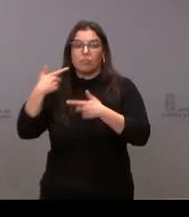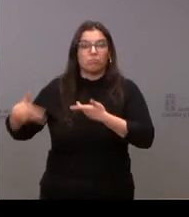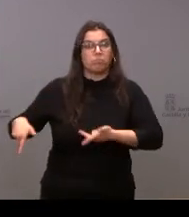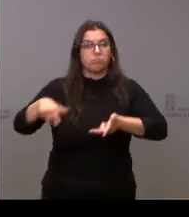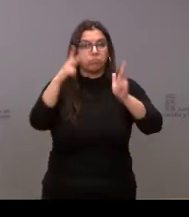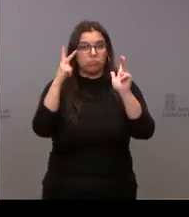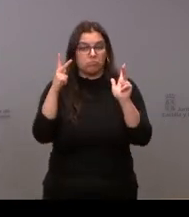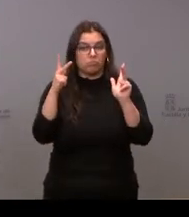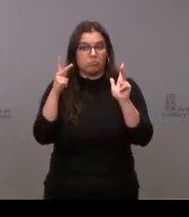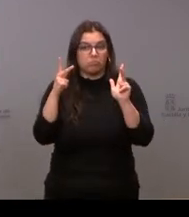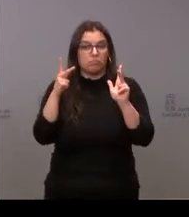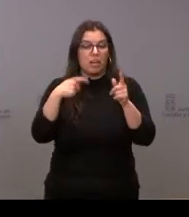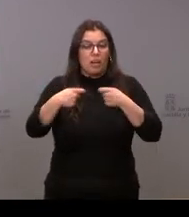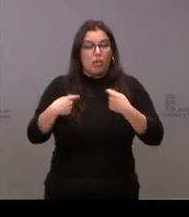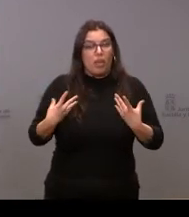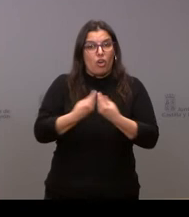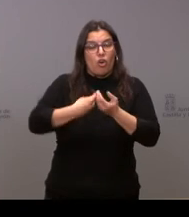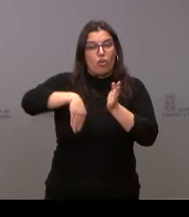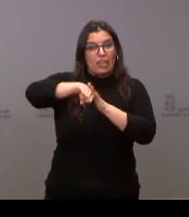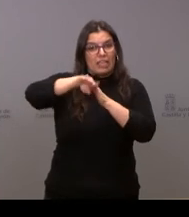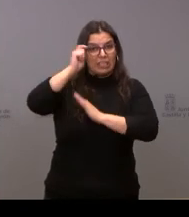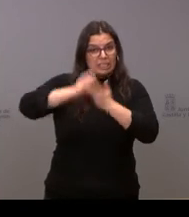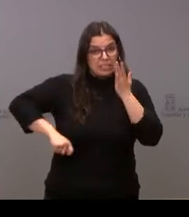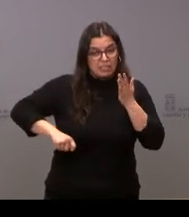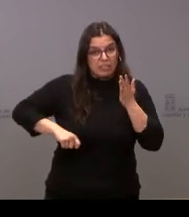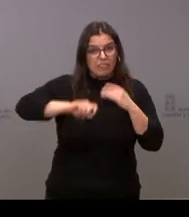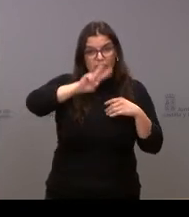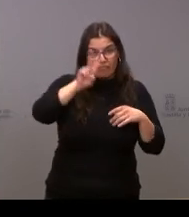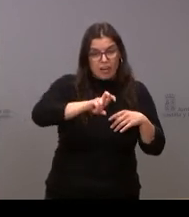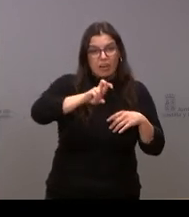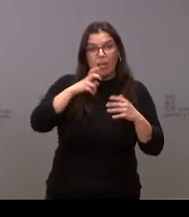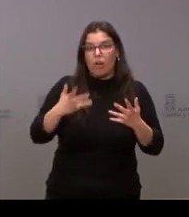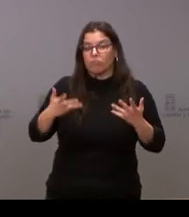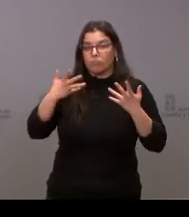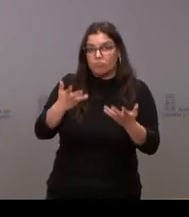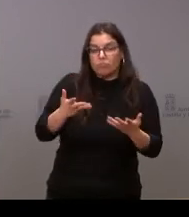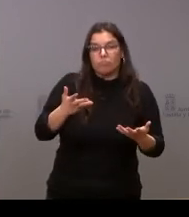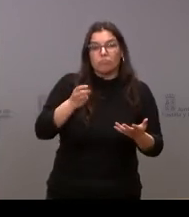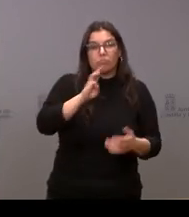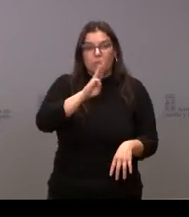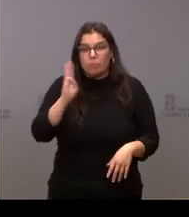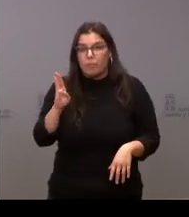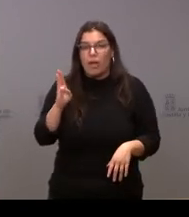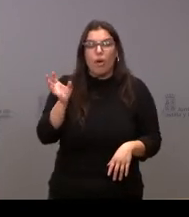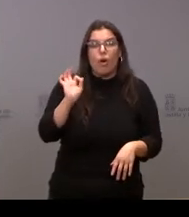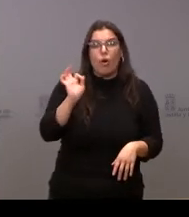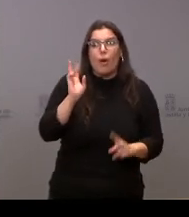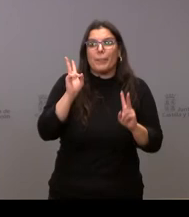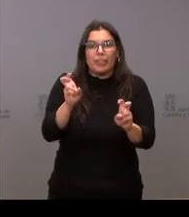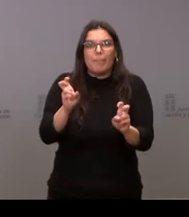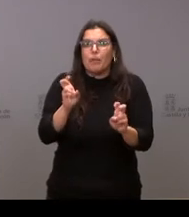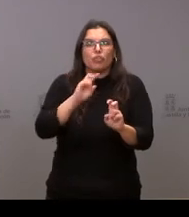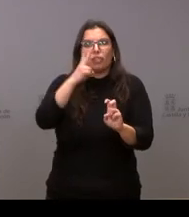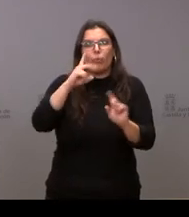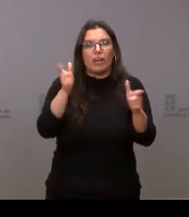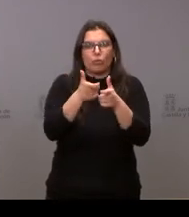extrema derecha o para negociar con esta agrupación cuál es la disposición del PP o con qué premisas van a ir a esa segunda